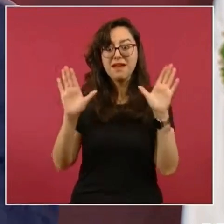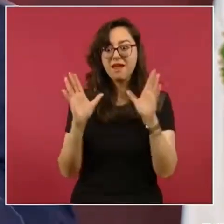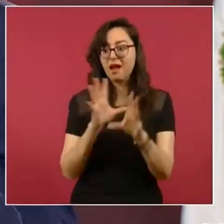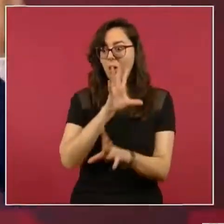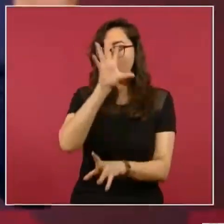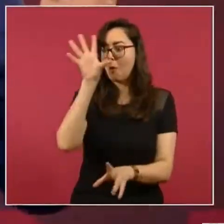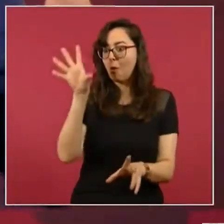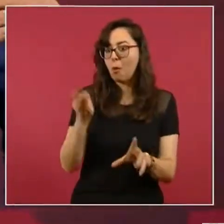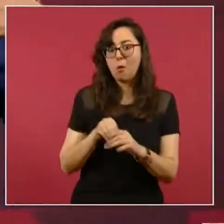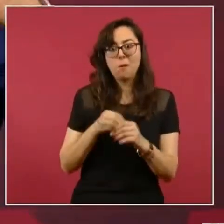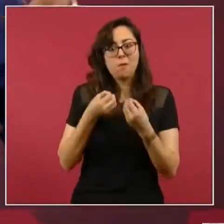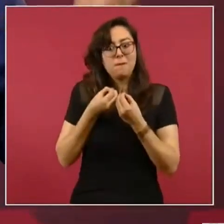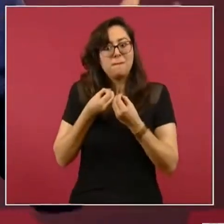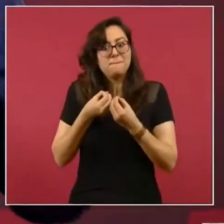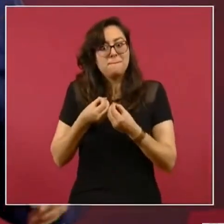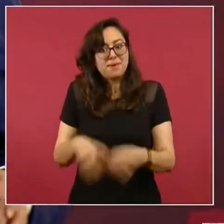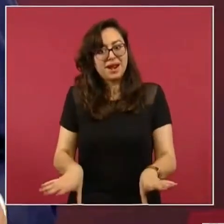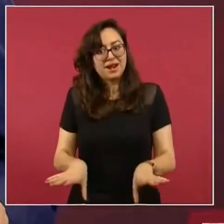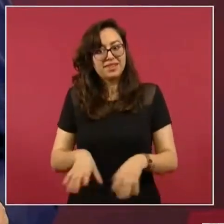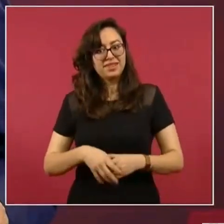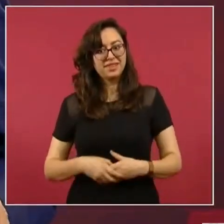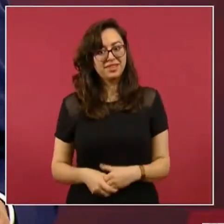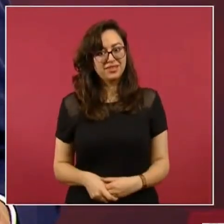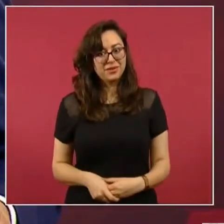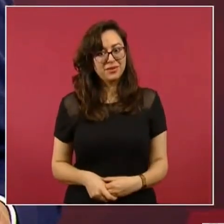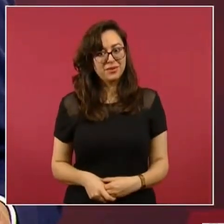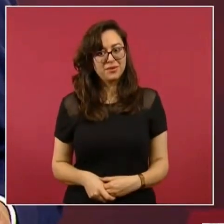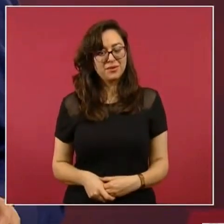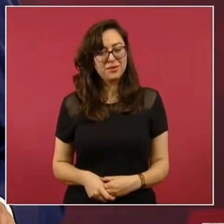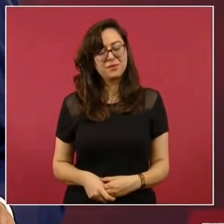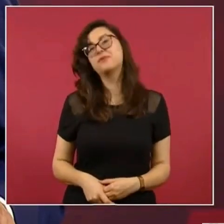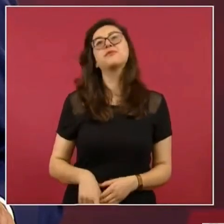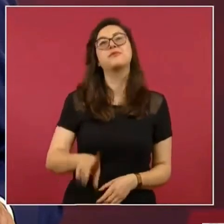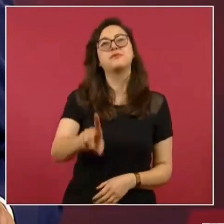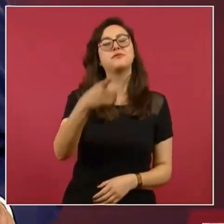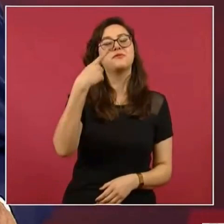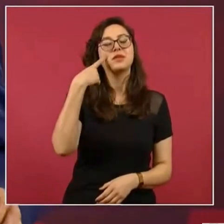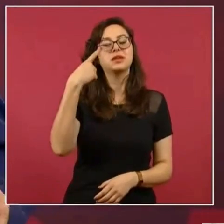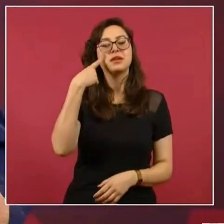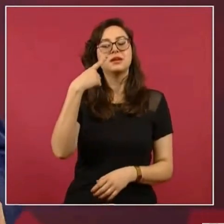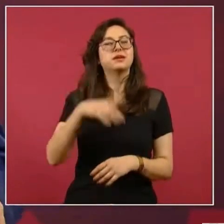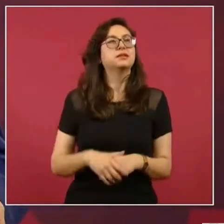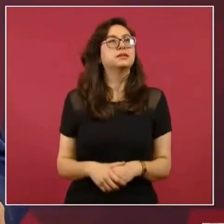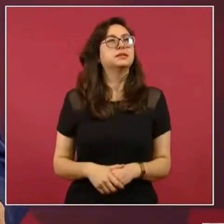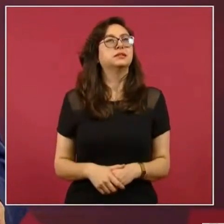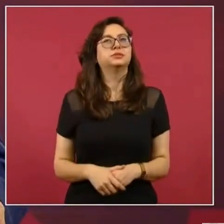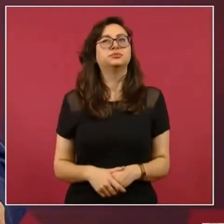para tener una idea, durante los últimos